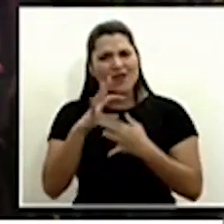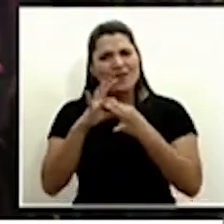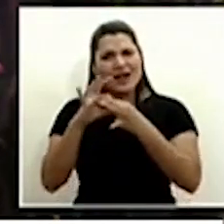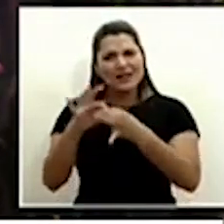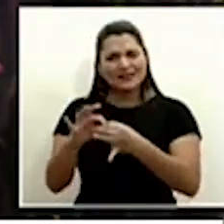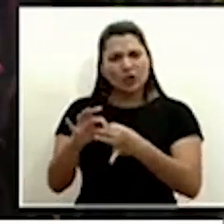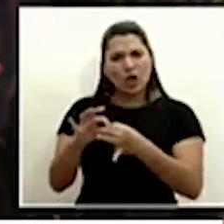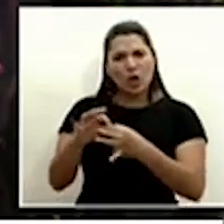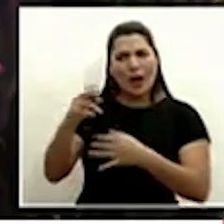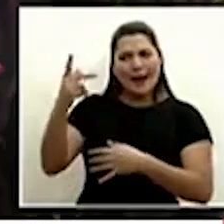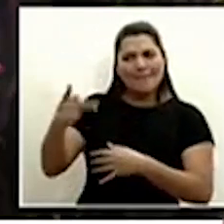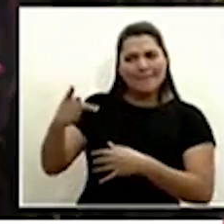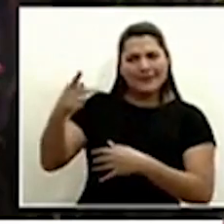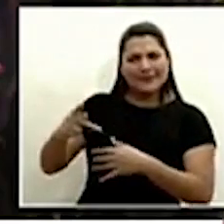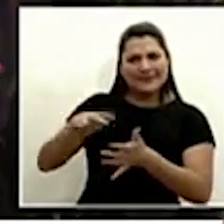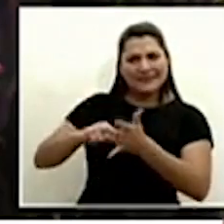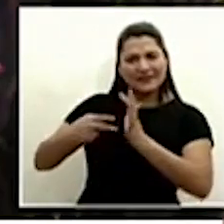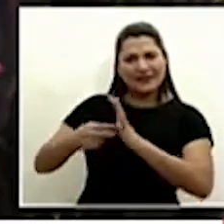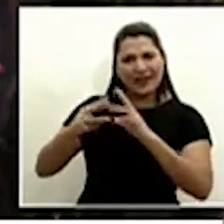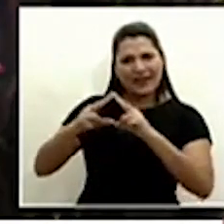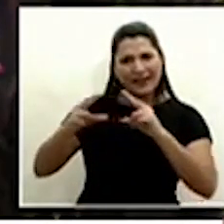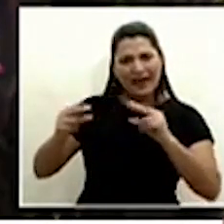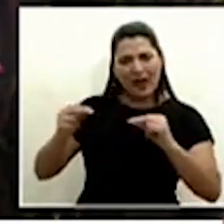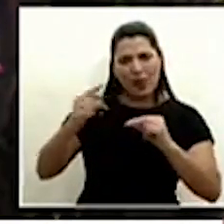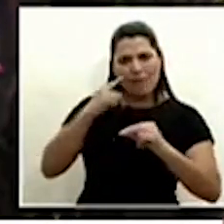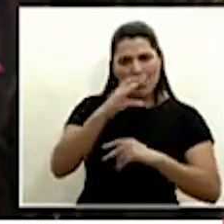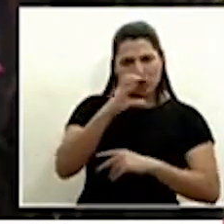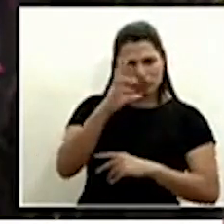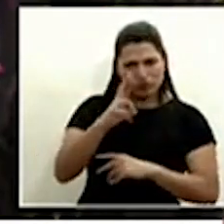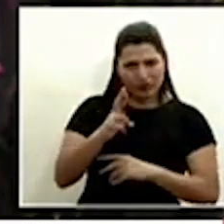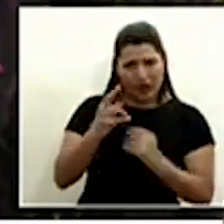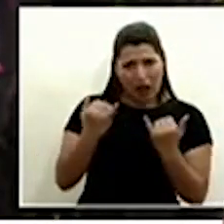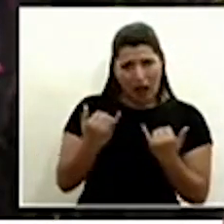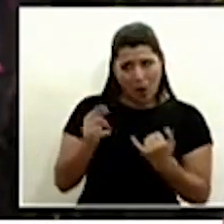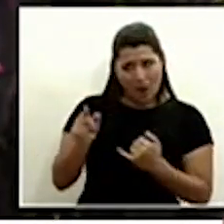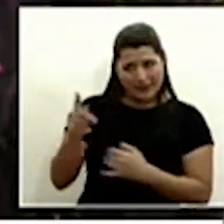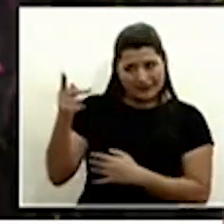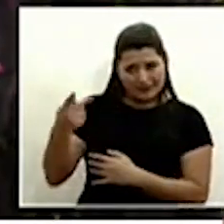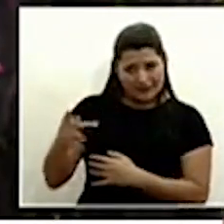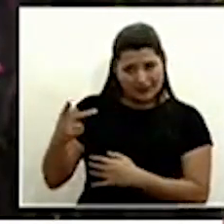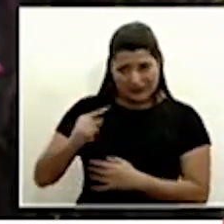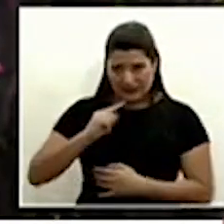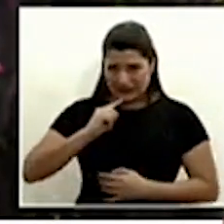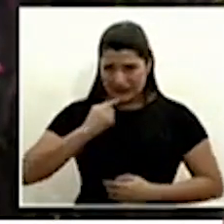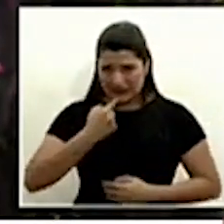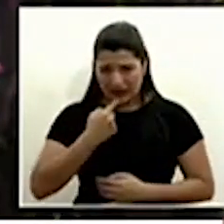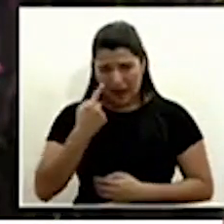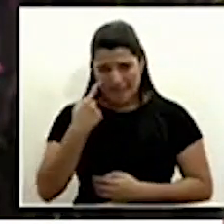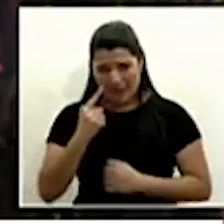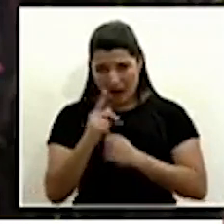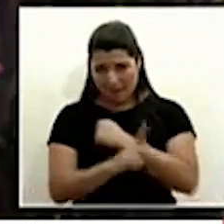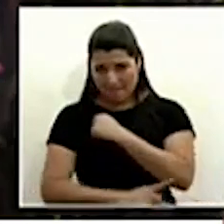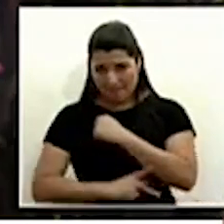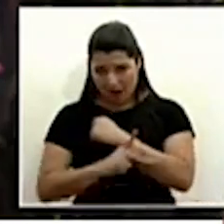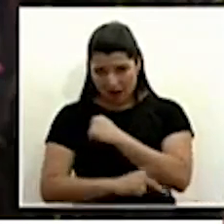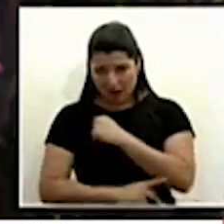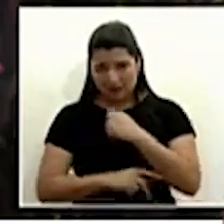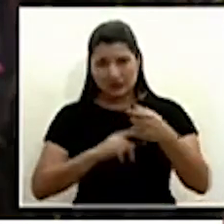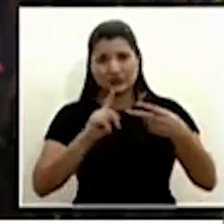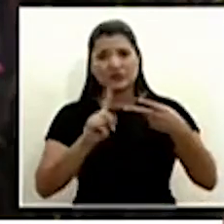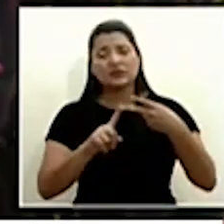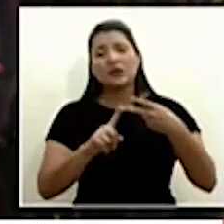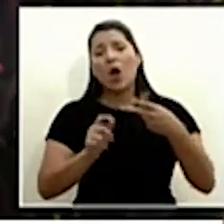¿Cuán grave es esa amenaza en estos momentos para el país? ¿Sobre qué